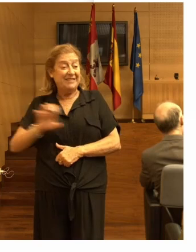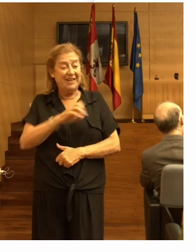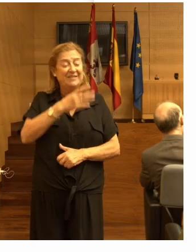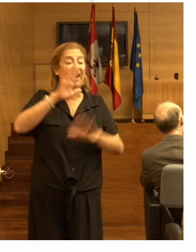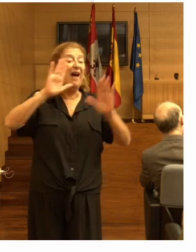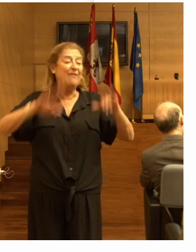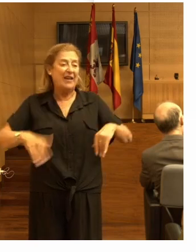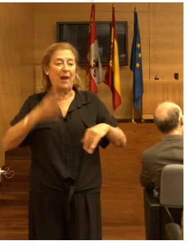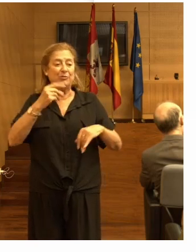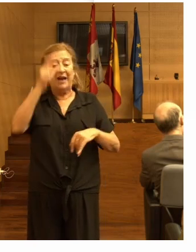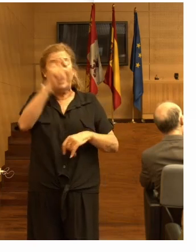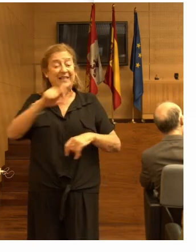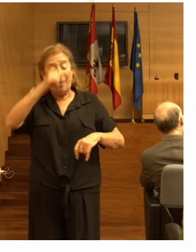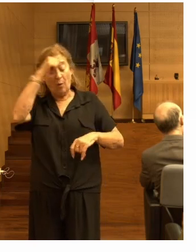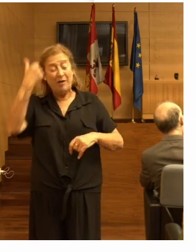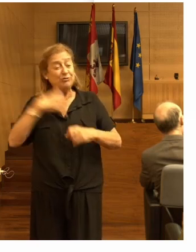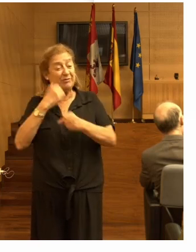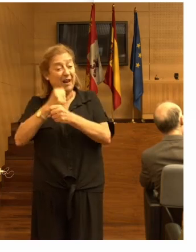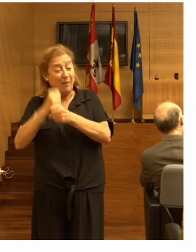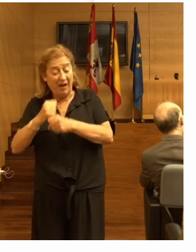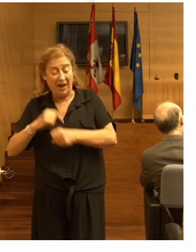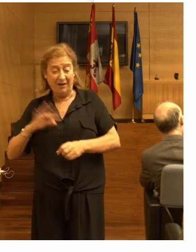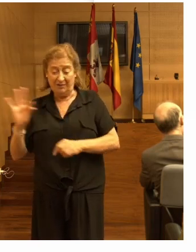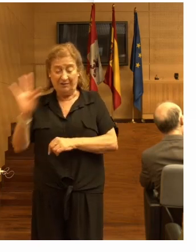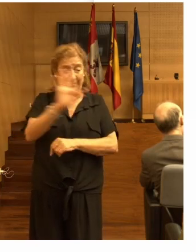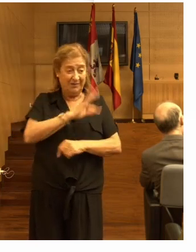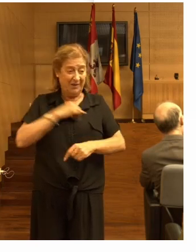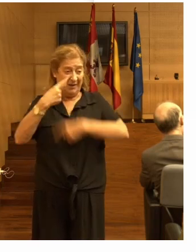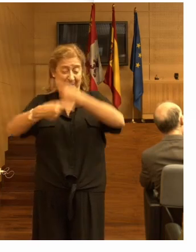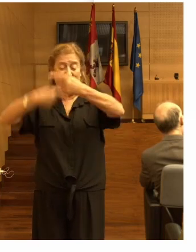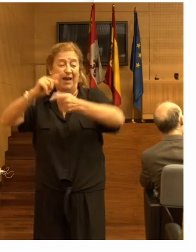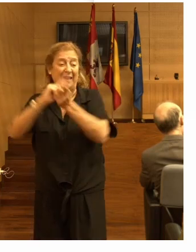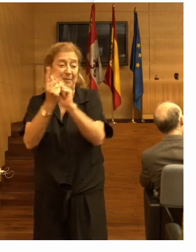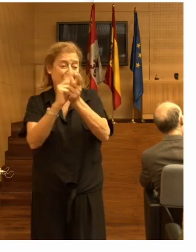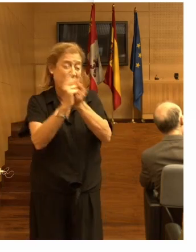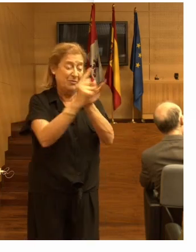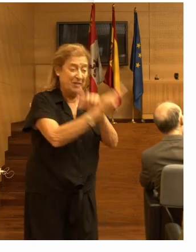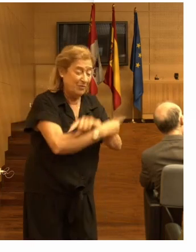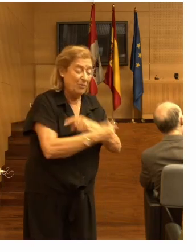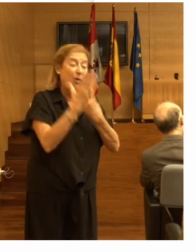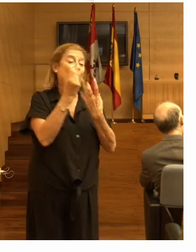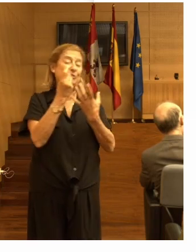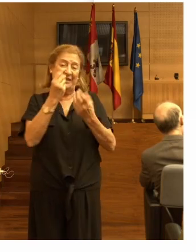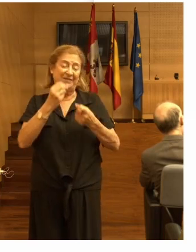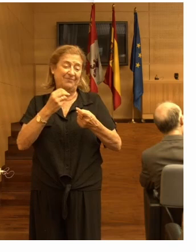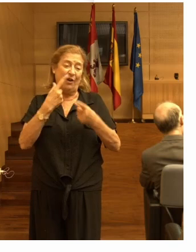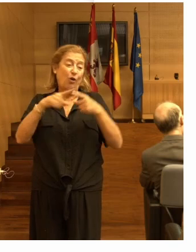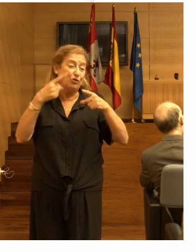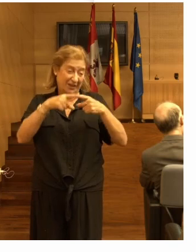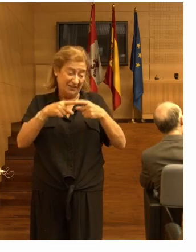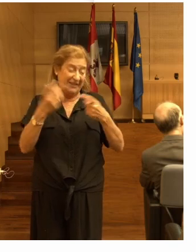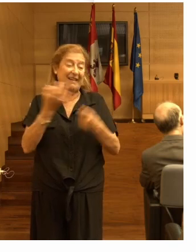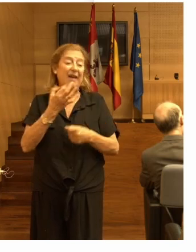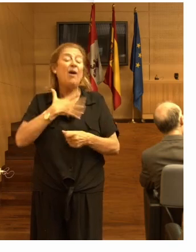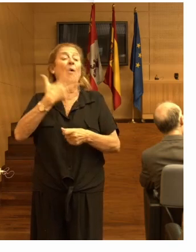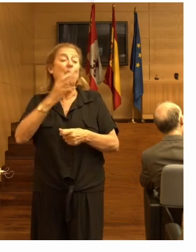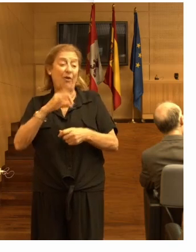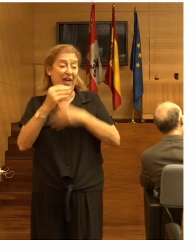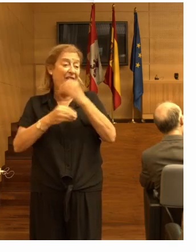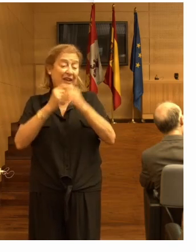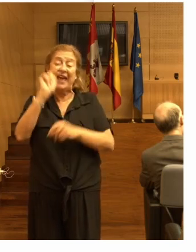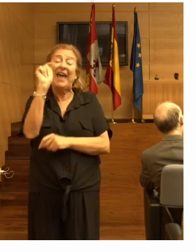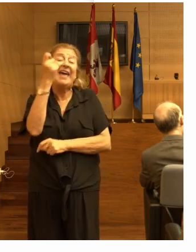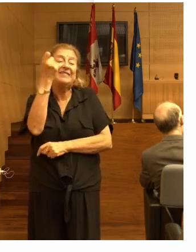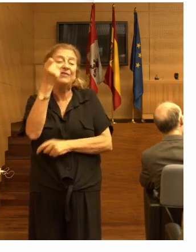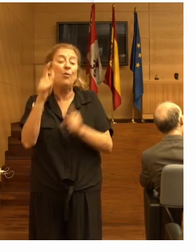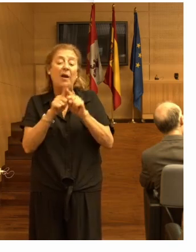mucha rotación de personal en las residencias y otros muchos factores que pueden hacer que el éxito